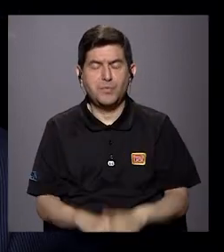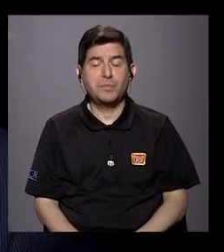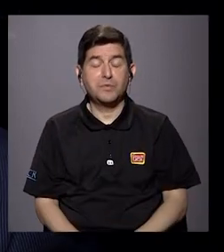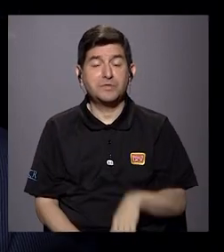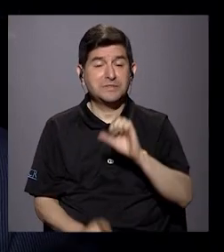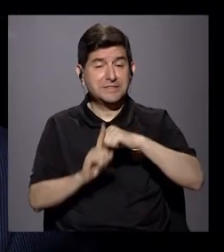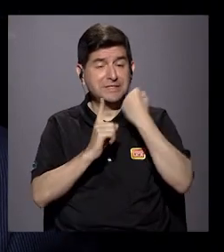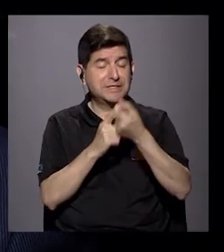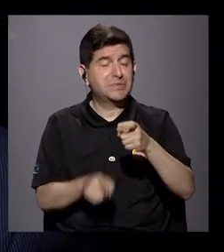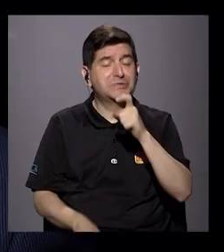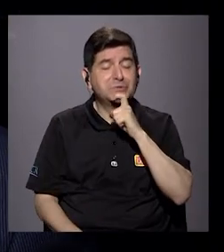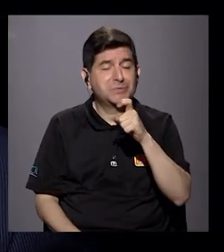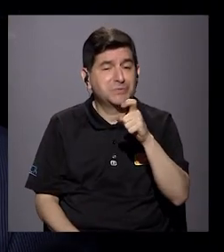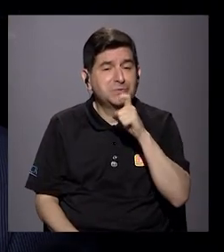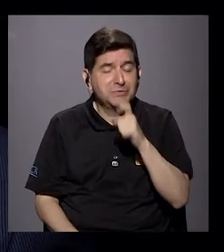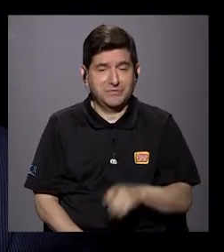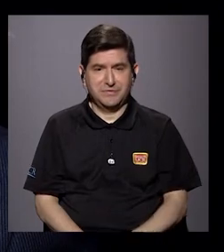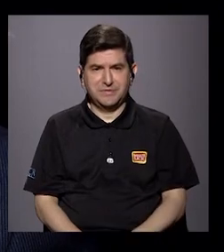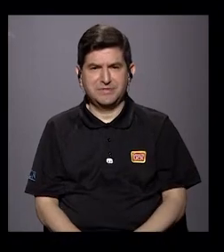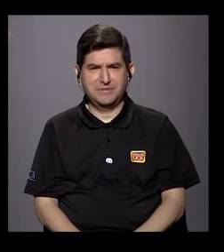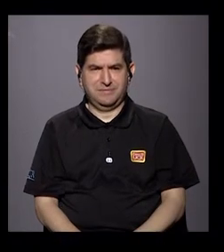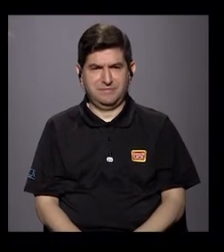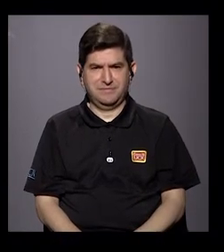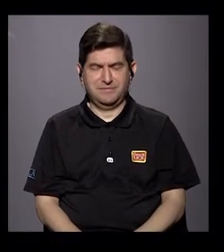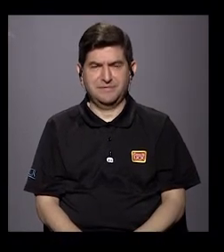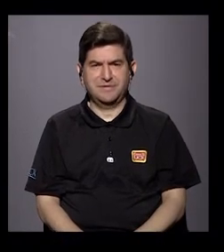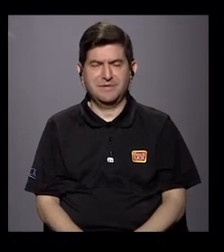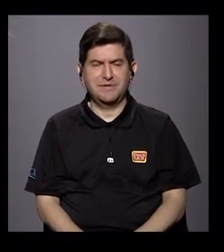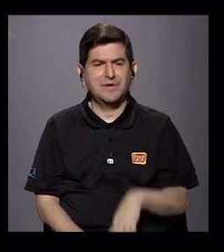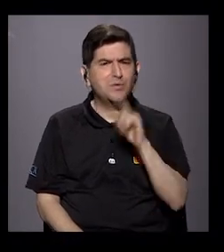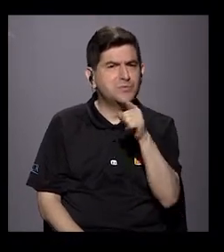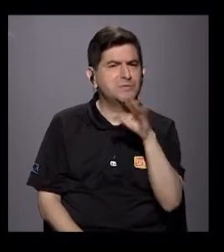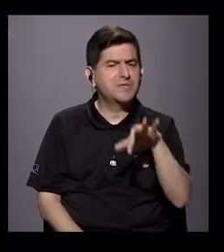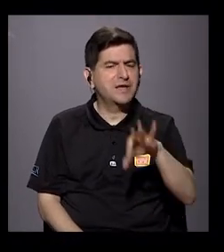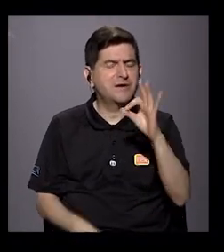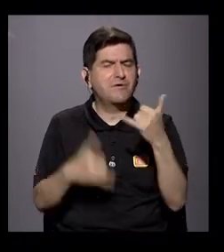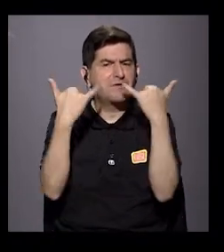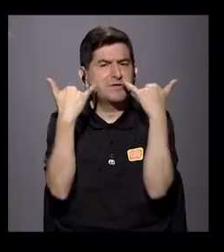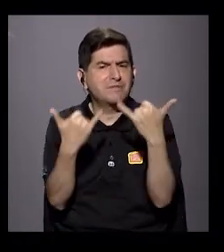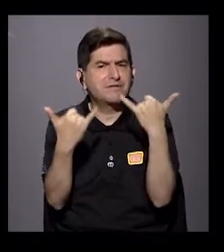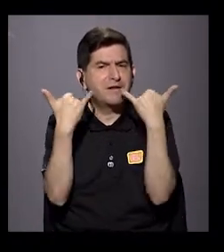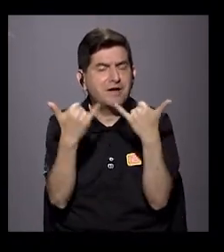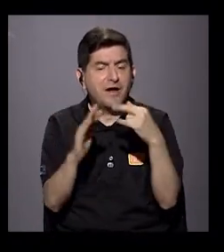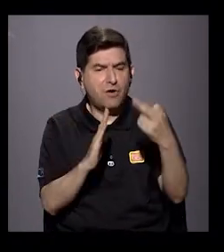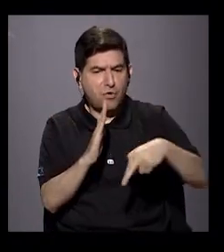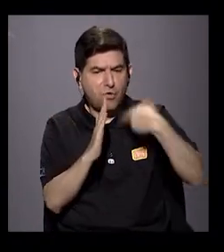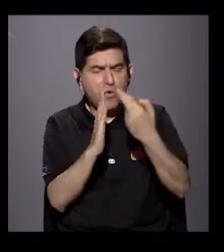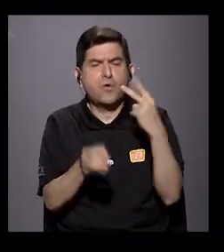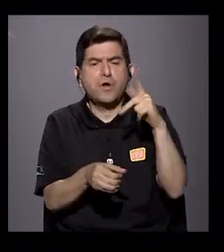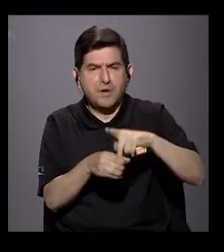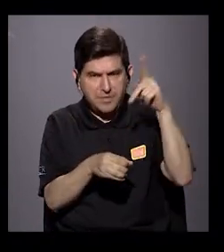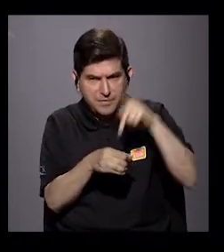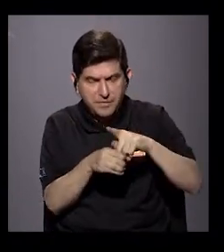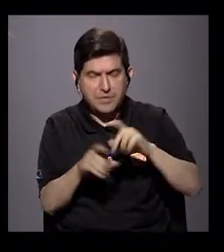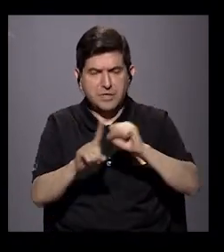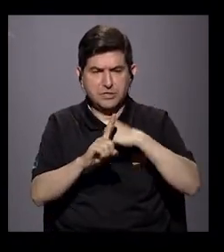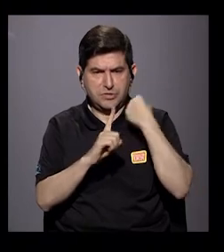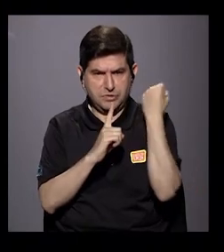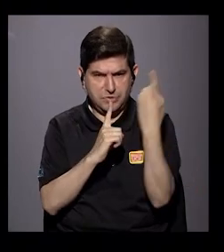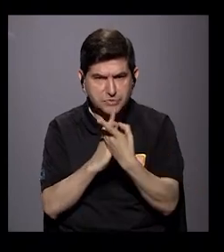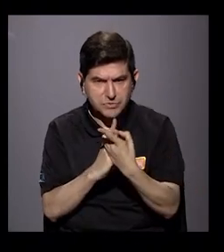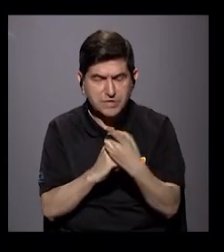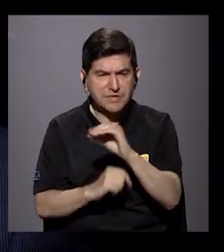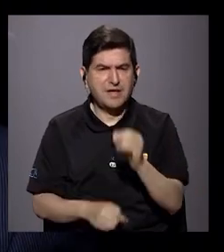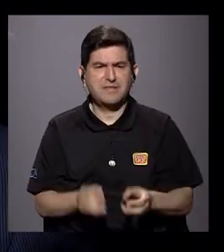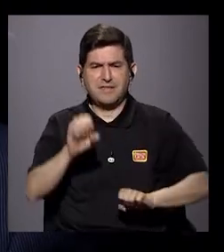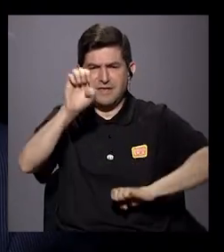complejo y difícil. ¿Cómo se ha encontrado usted ahora un papel más protagónico de la sociedad civil y